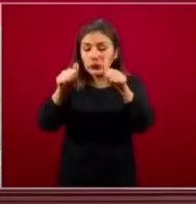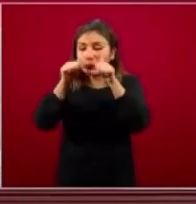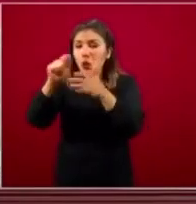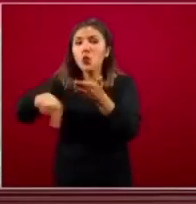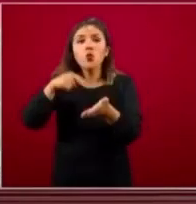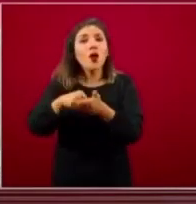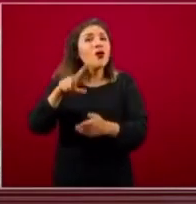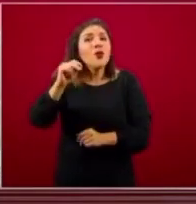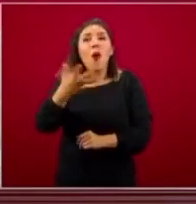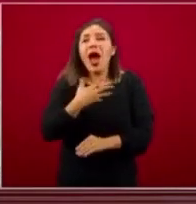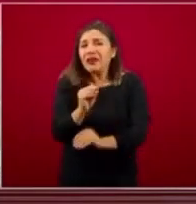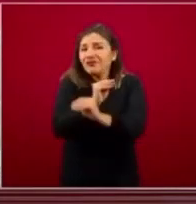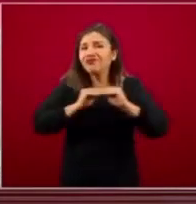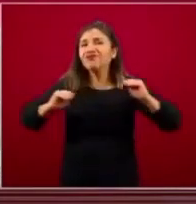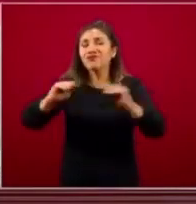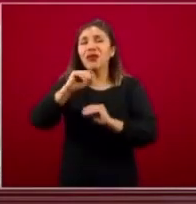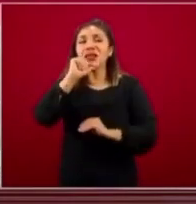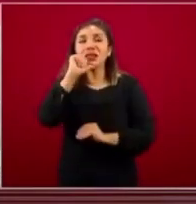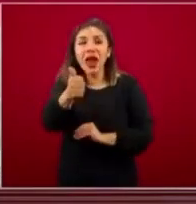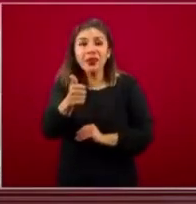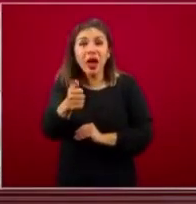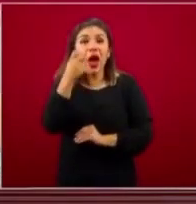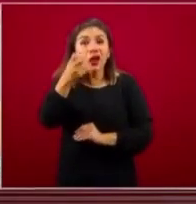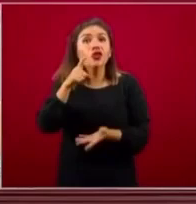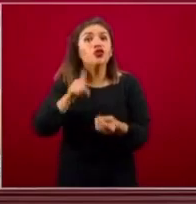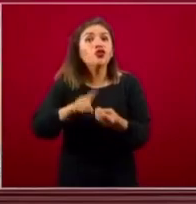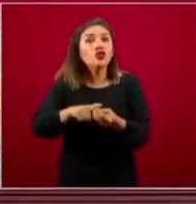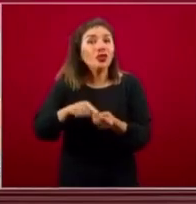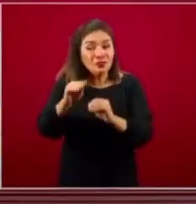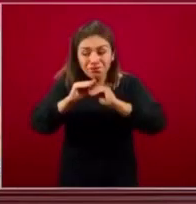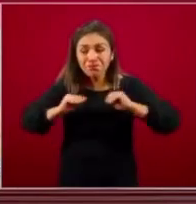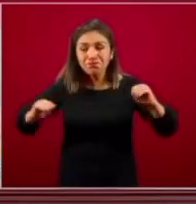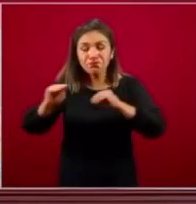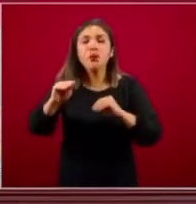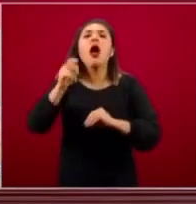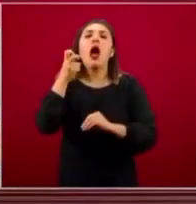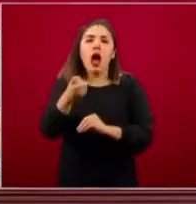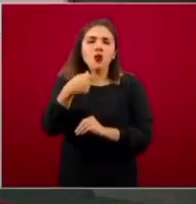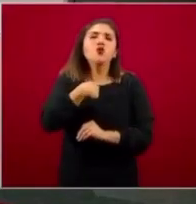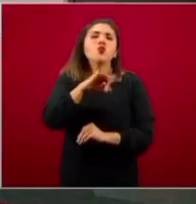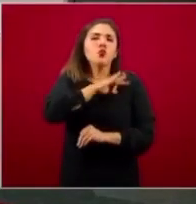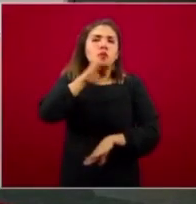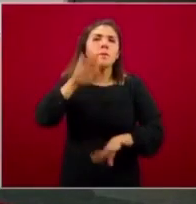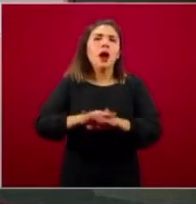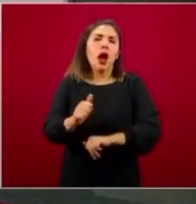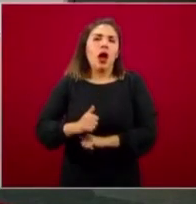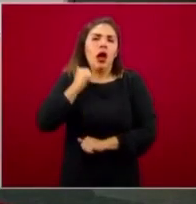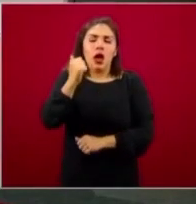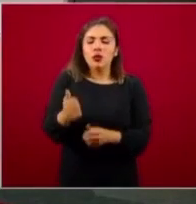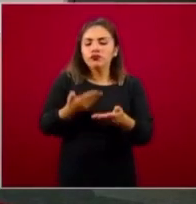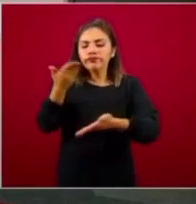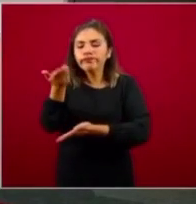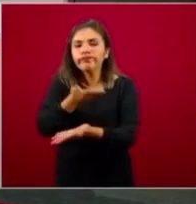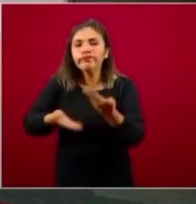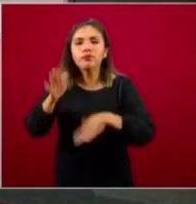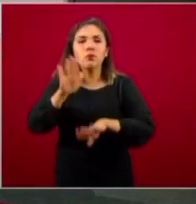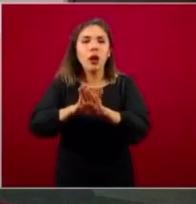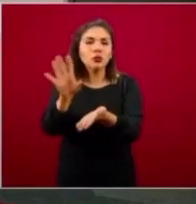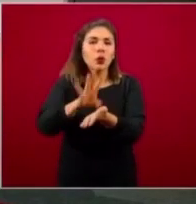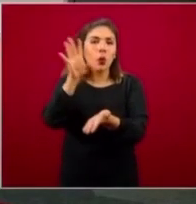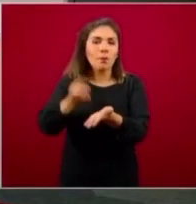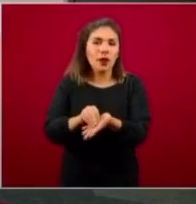lugares donde no hay nada, y donde no hay nada es en donde tenemos más posibilidades de dar servicios más completos.